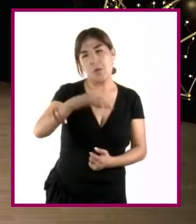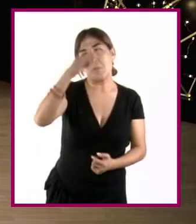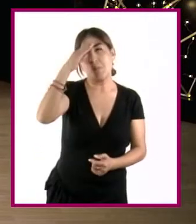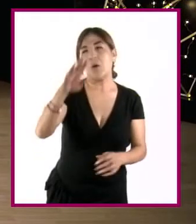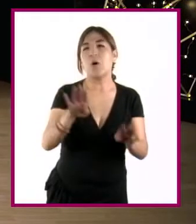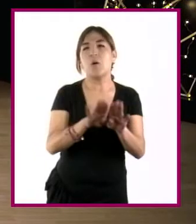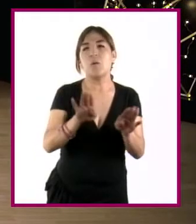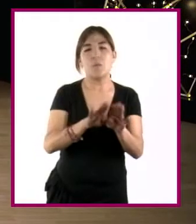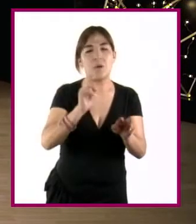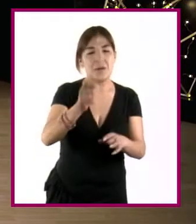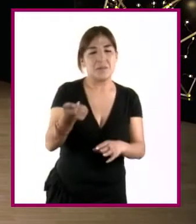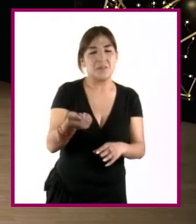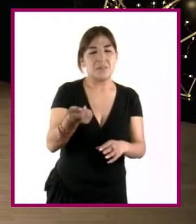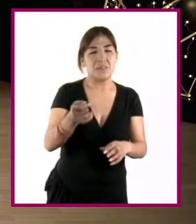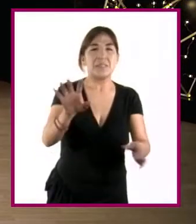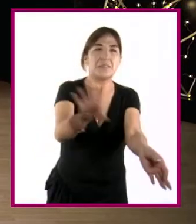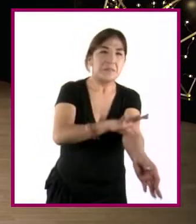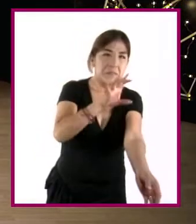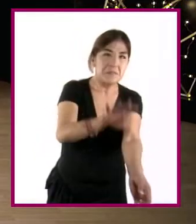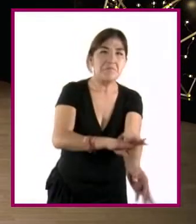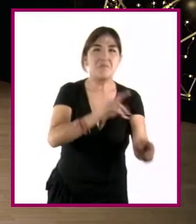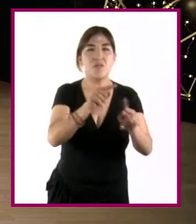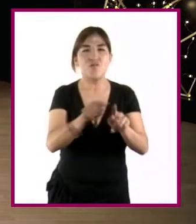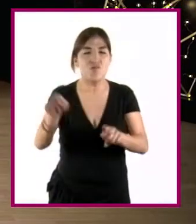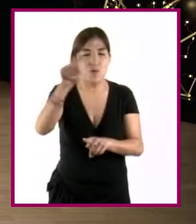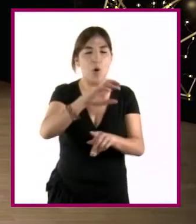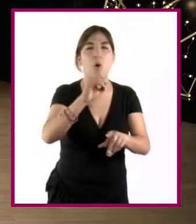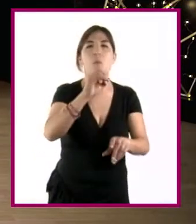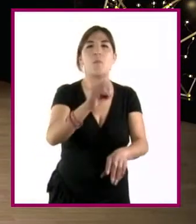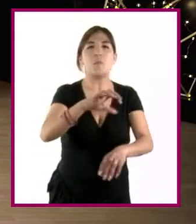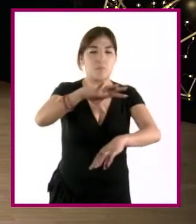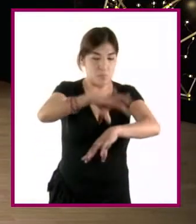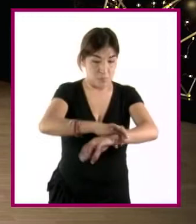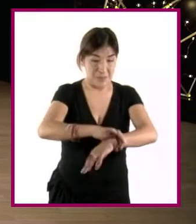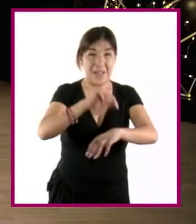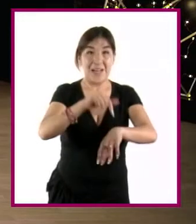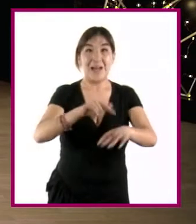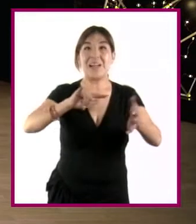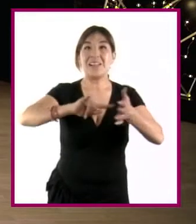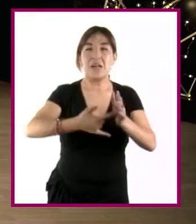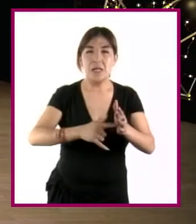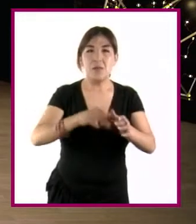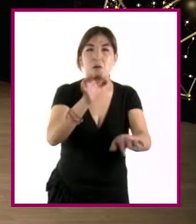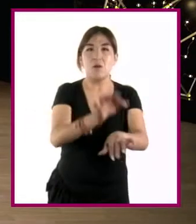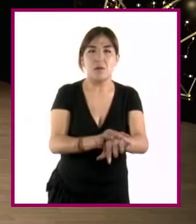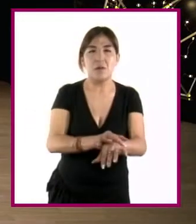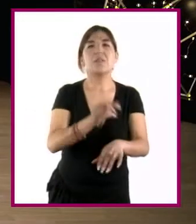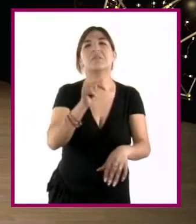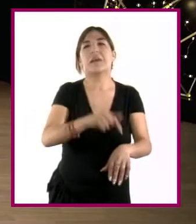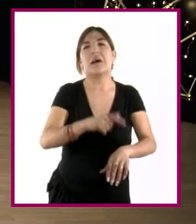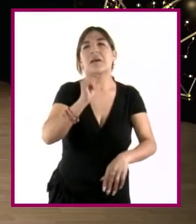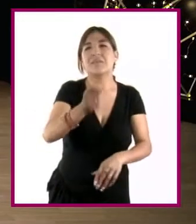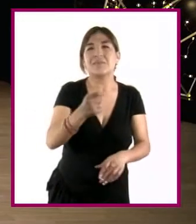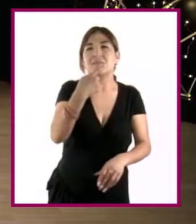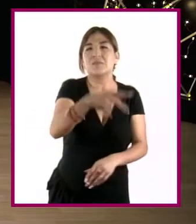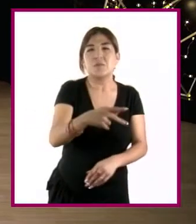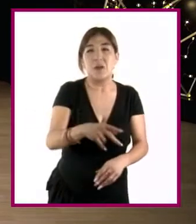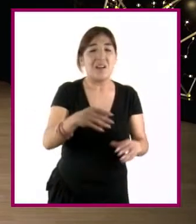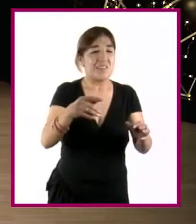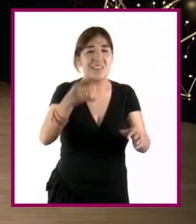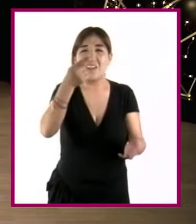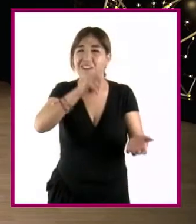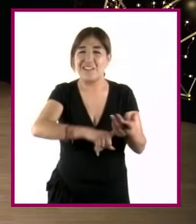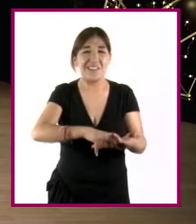circuito eléctrico o, por ejemplo, al hacer un reloj de pulsera, necesitaríamos de un plano, pues cada uno de sus componentes es muy